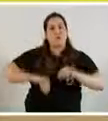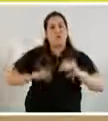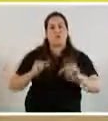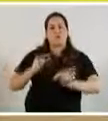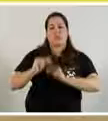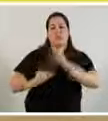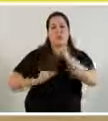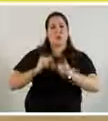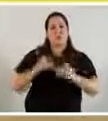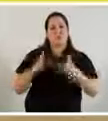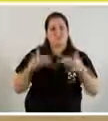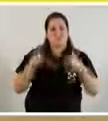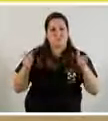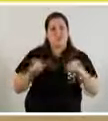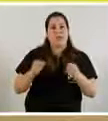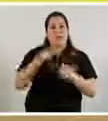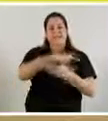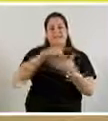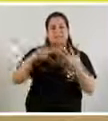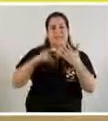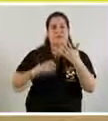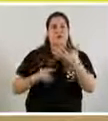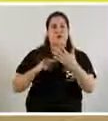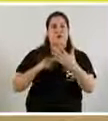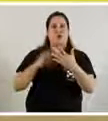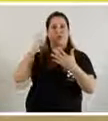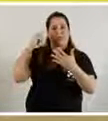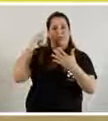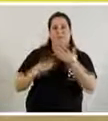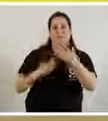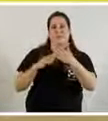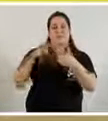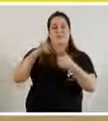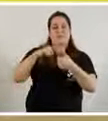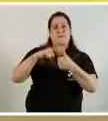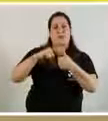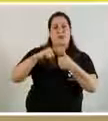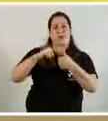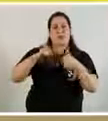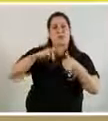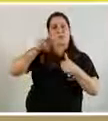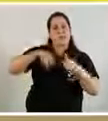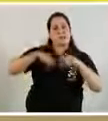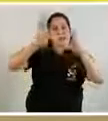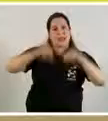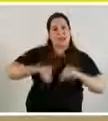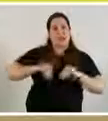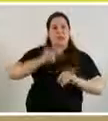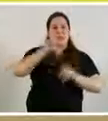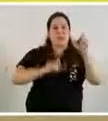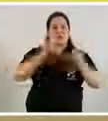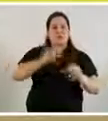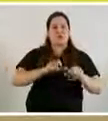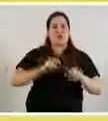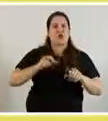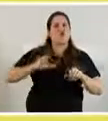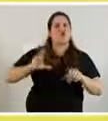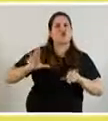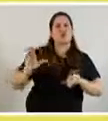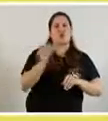guiado por cinco valores. Primero, un plan integral, que apunta al bienestar integral de las personas,